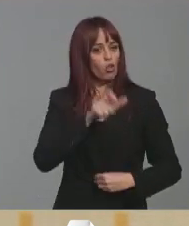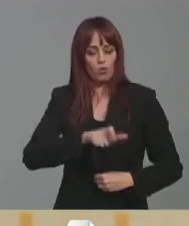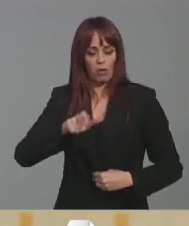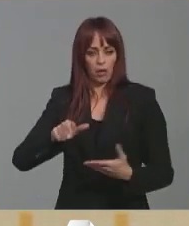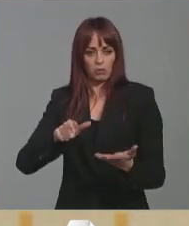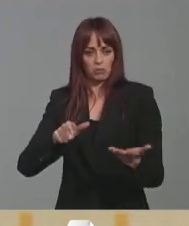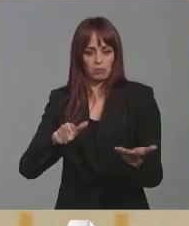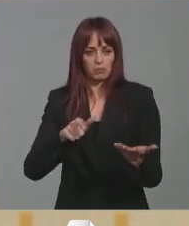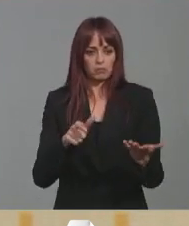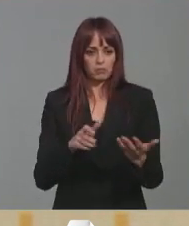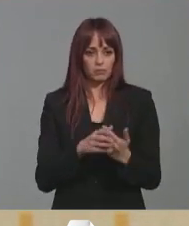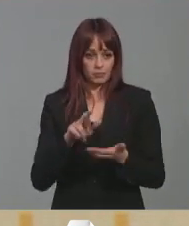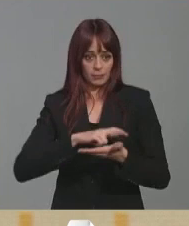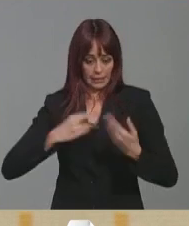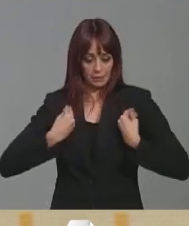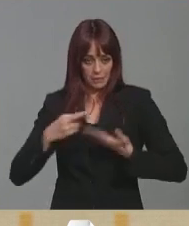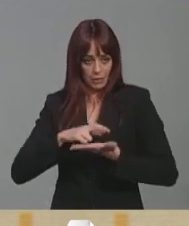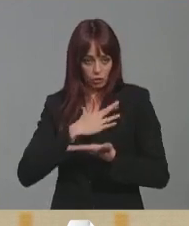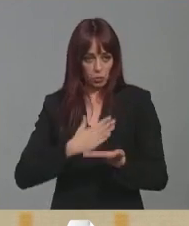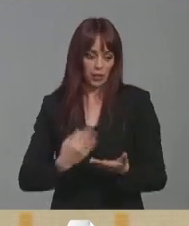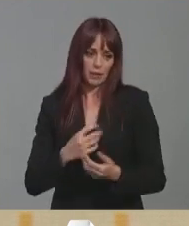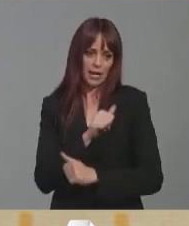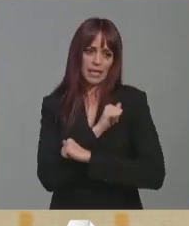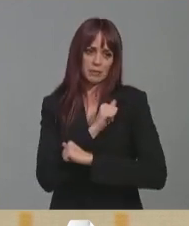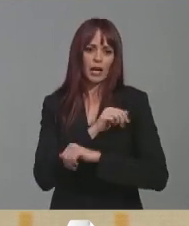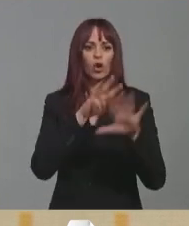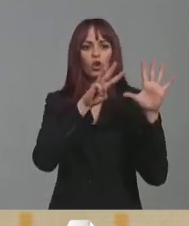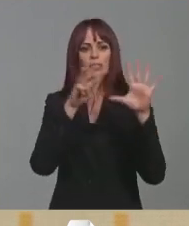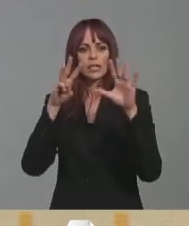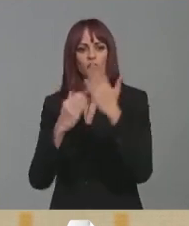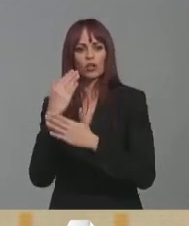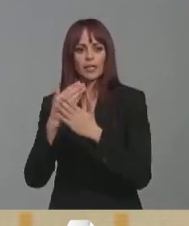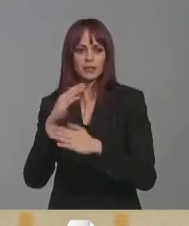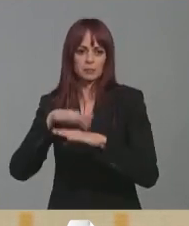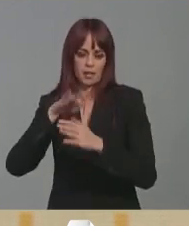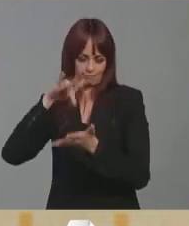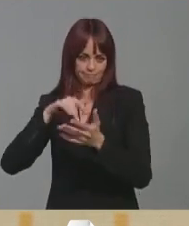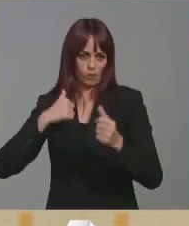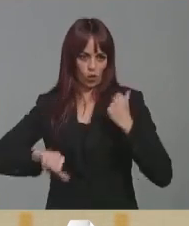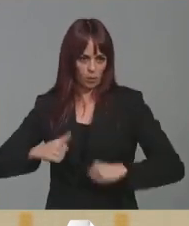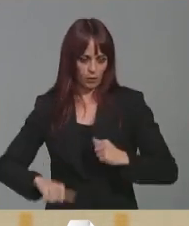esta región pues tiene que esperar 88 días para ser intervenido quirúrgicamente.